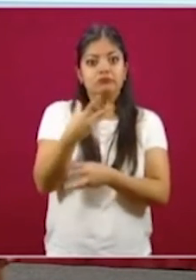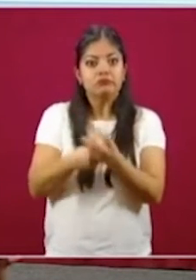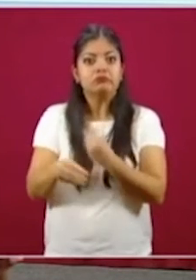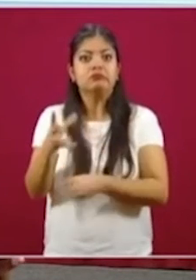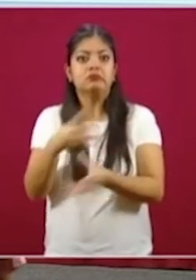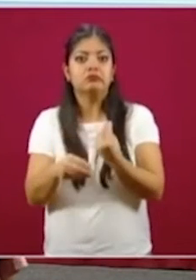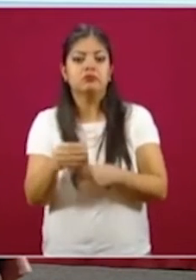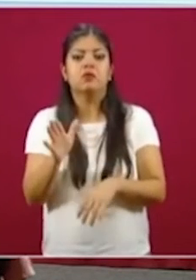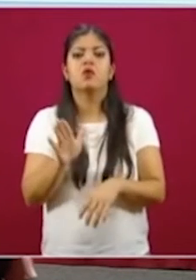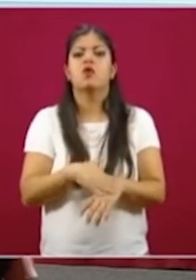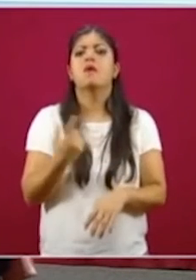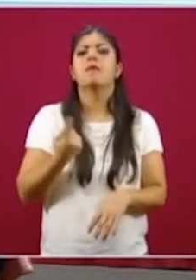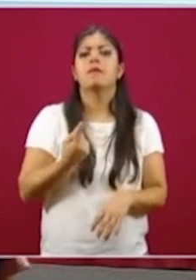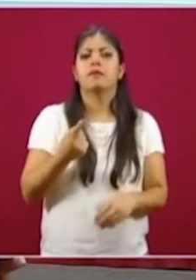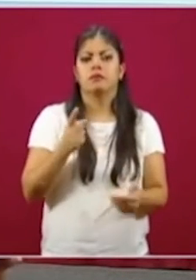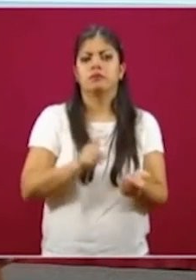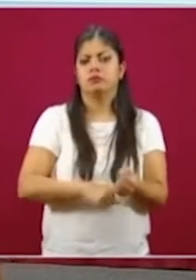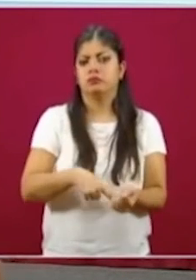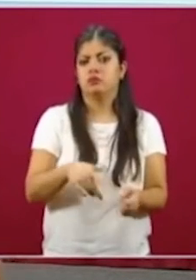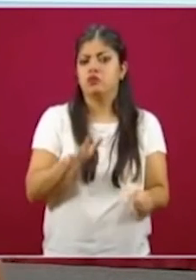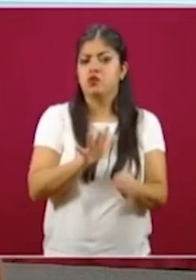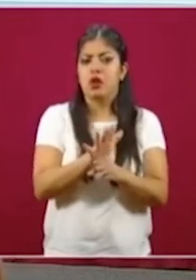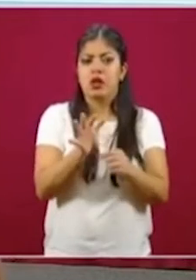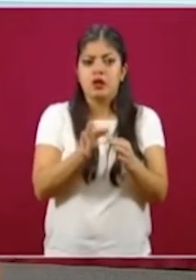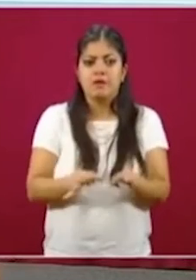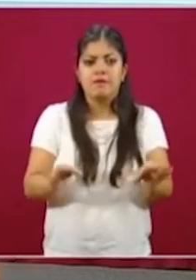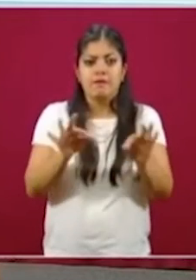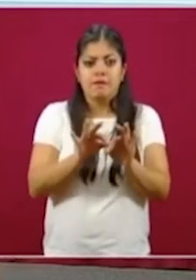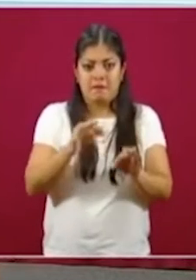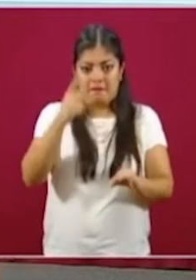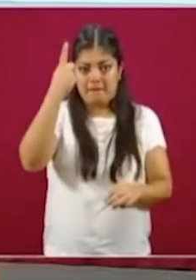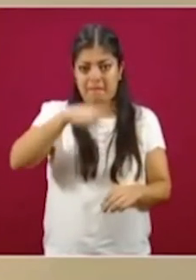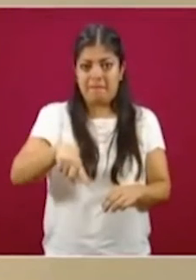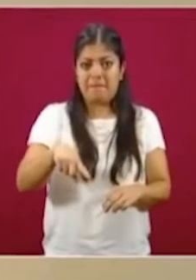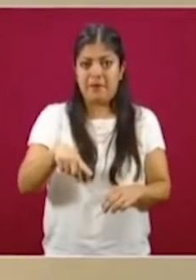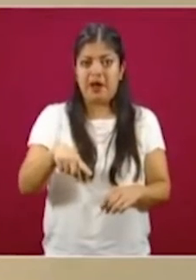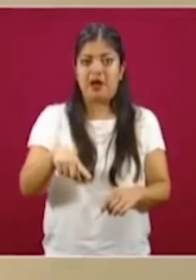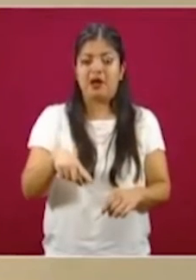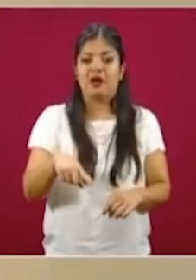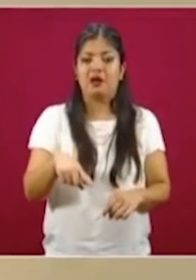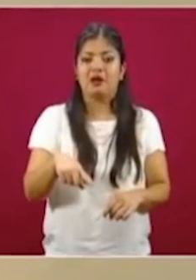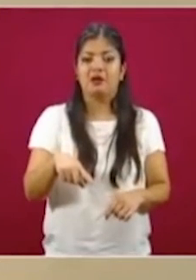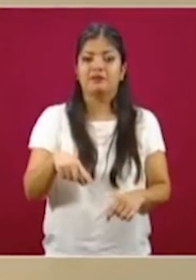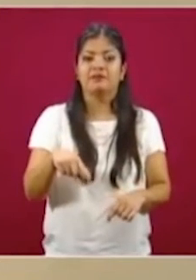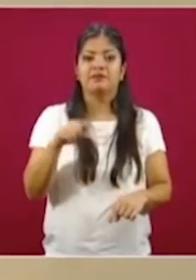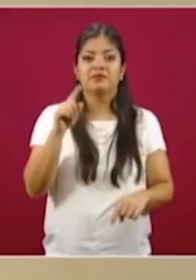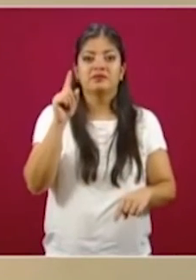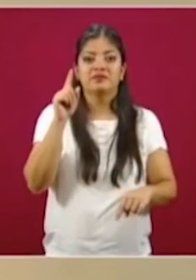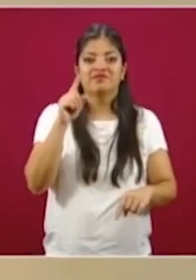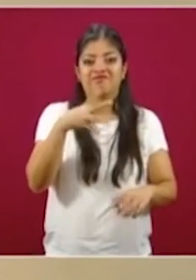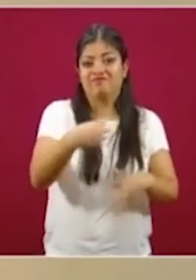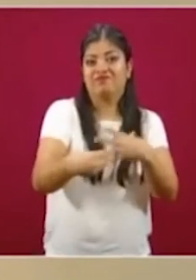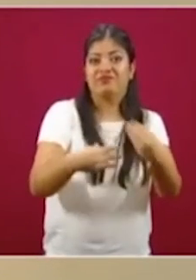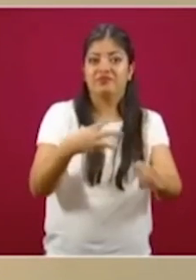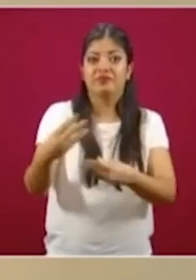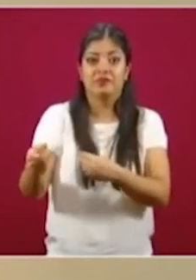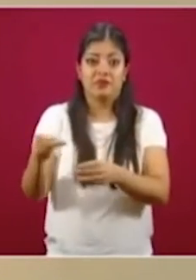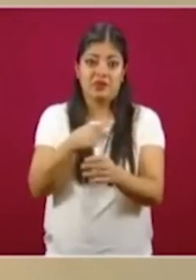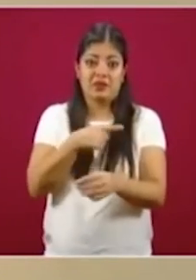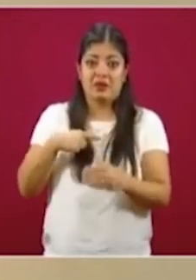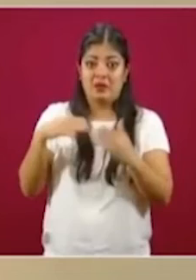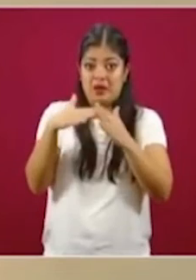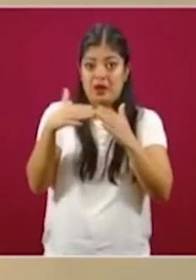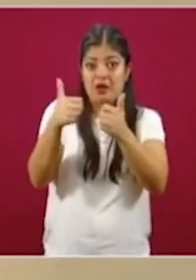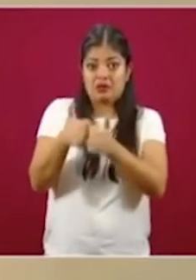porque mientras una de las herramientas más importantes para mitigar las tasas de contagio es quedarse en